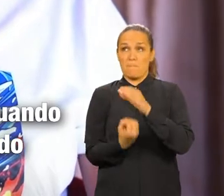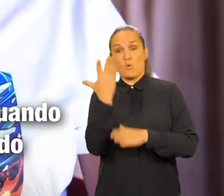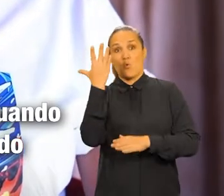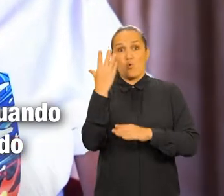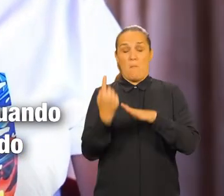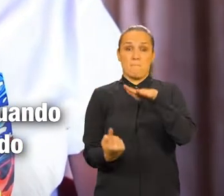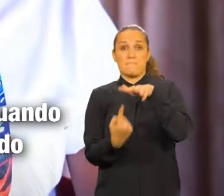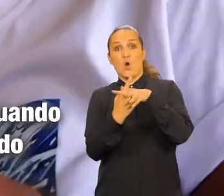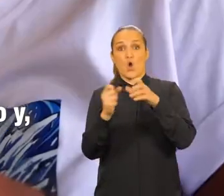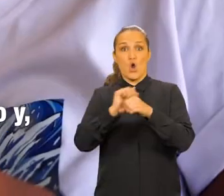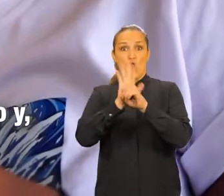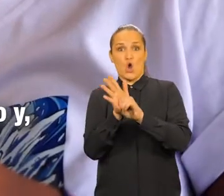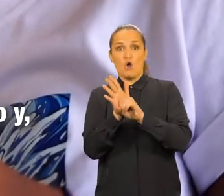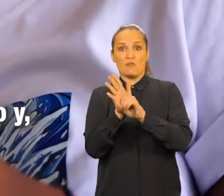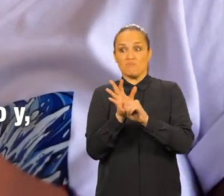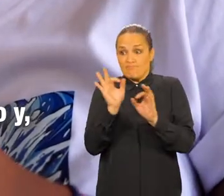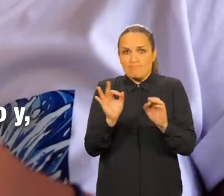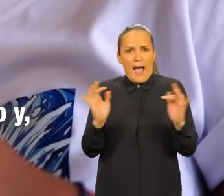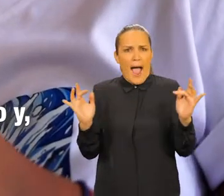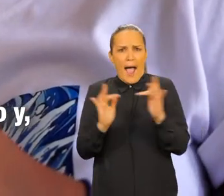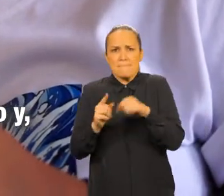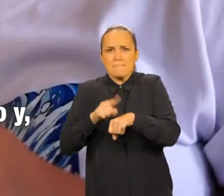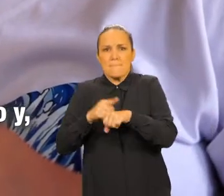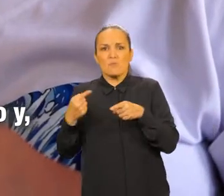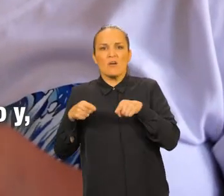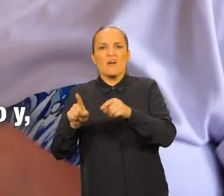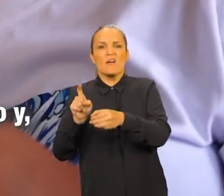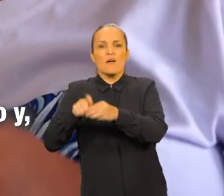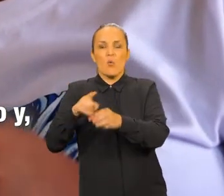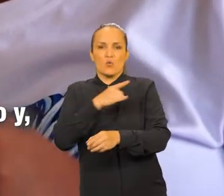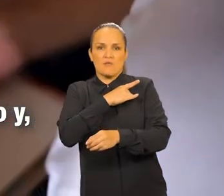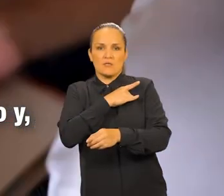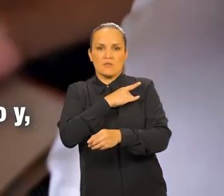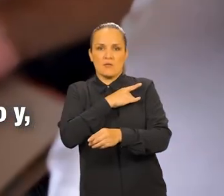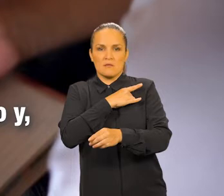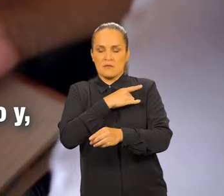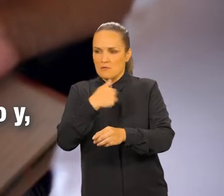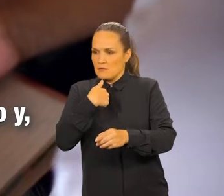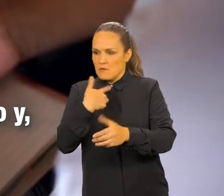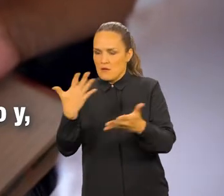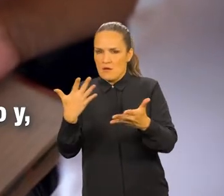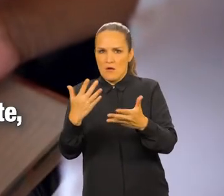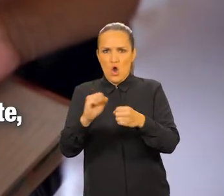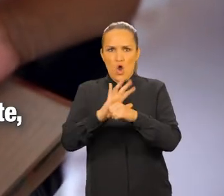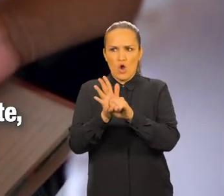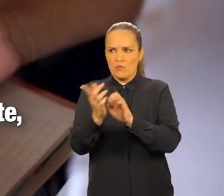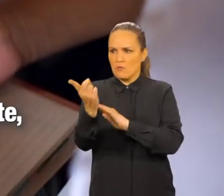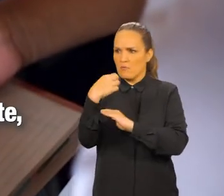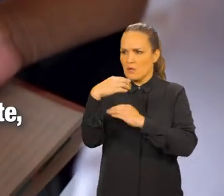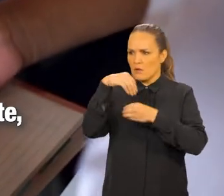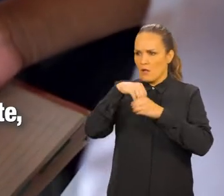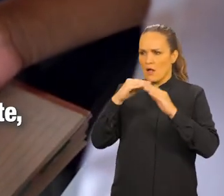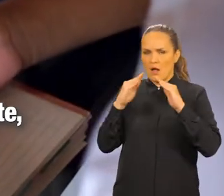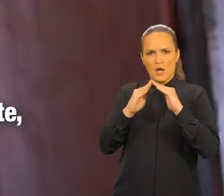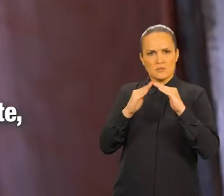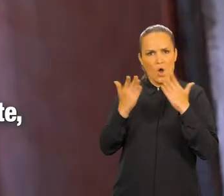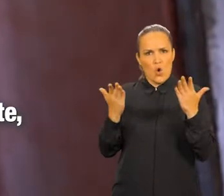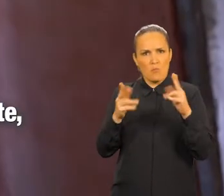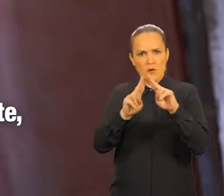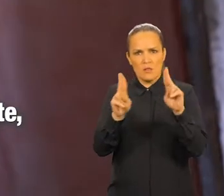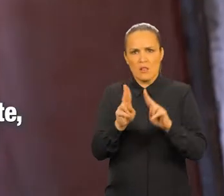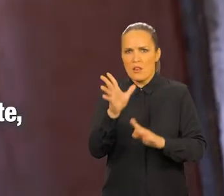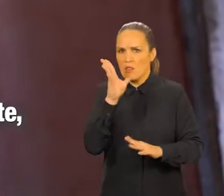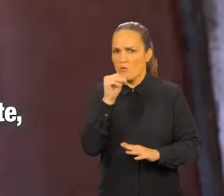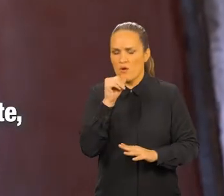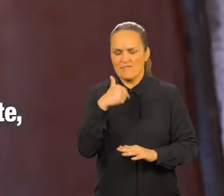empezó la pandemia estábamos empezando el semestre de la Universidad del Atlántico. Y como no contaba con los recursos para estar conectándome constantemente,